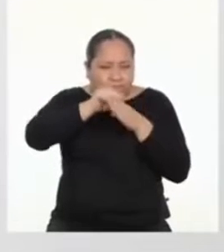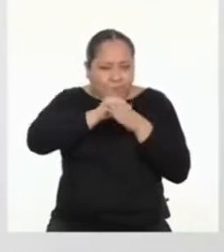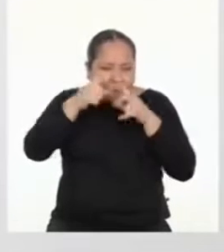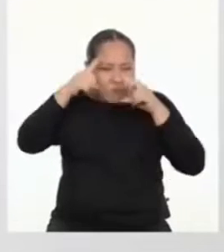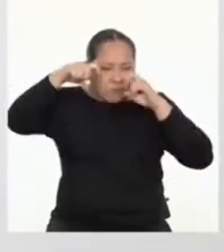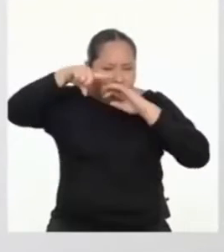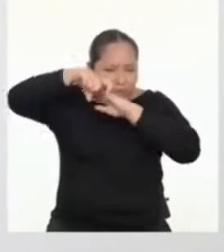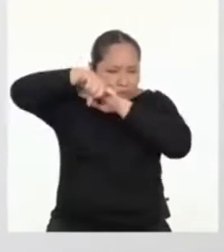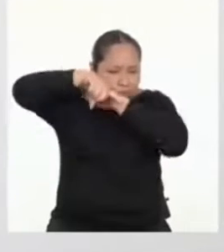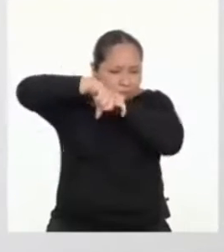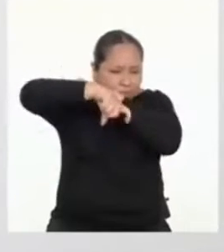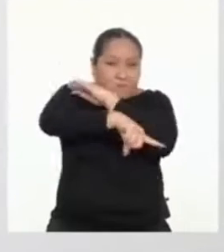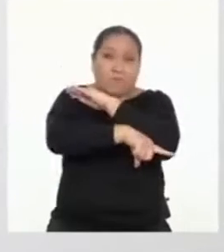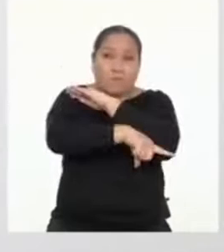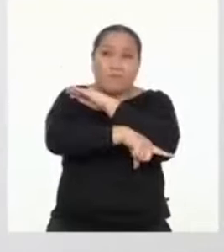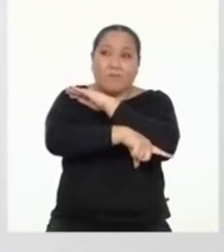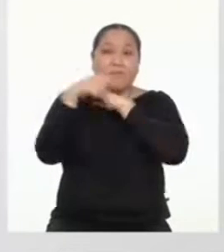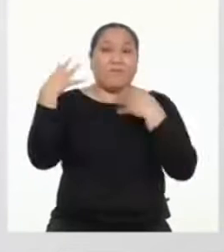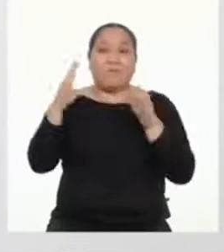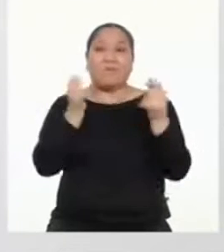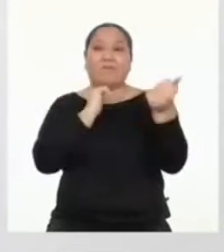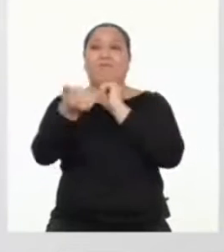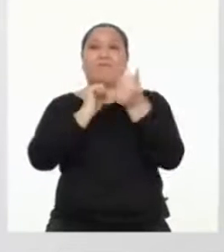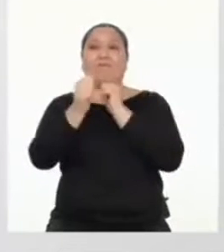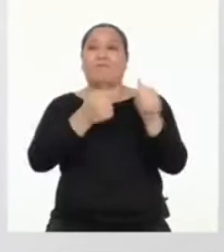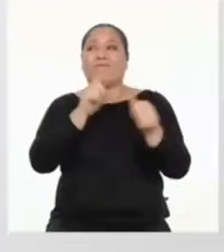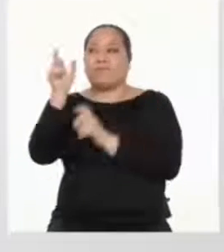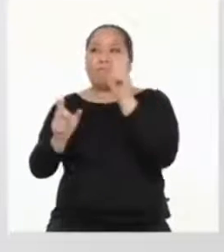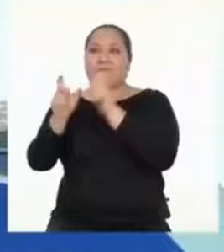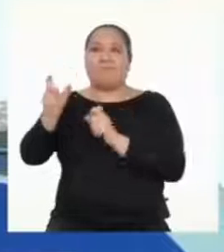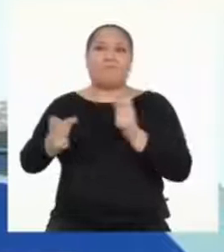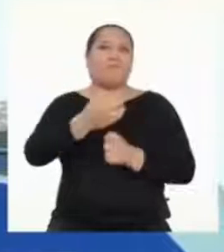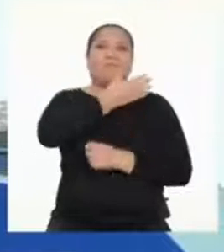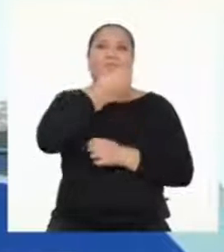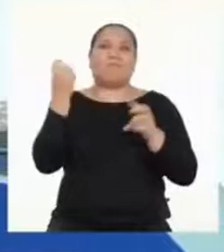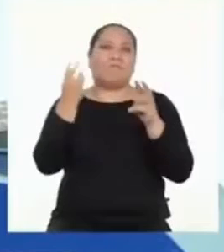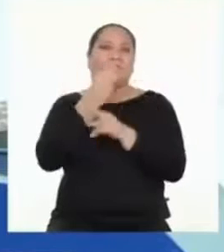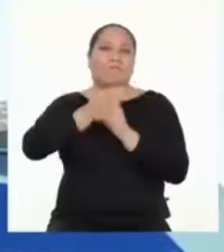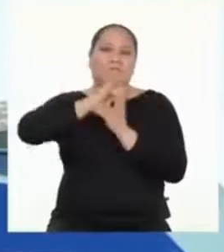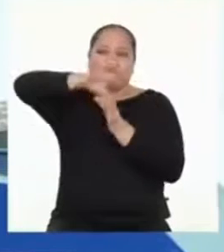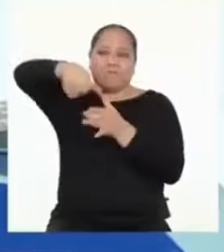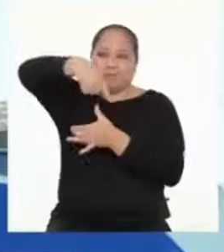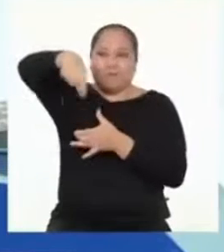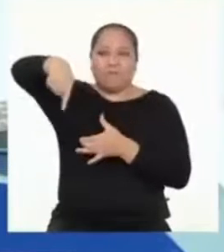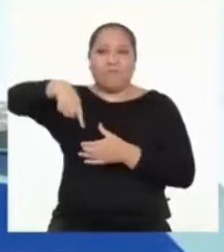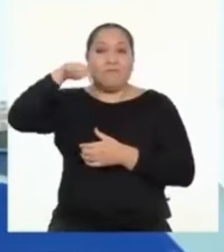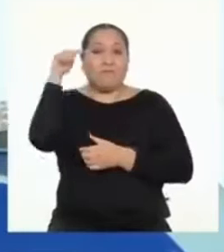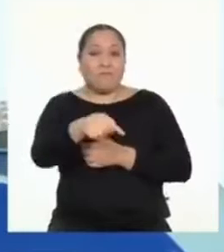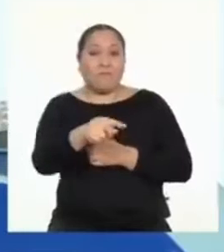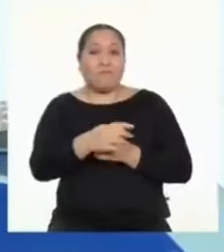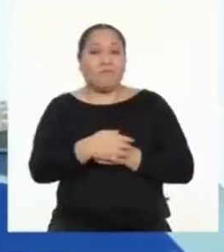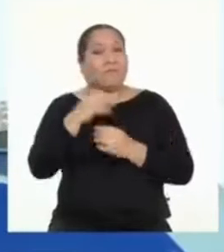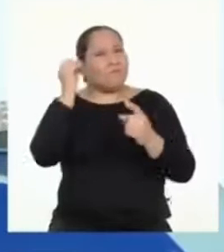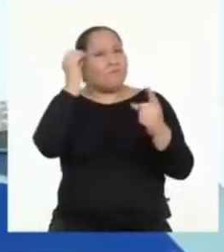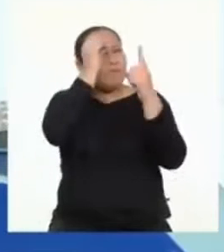más complejas hasta llegar a competir con las y los mejores del mundo. Y así como podemos enfrentarnos a